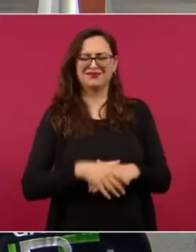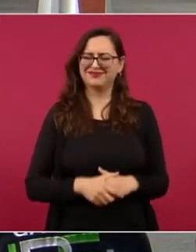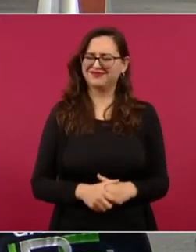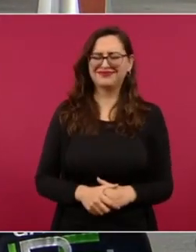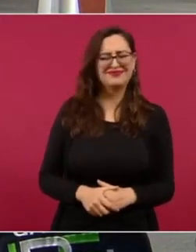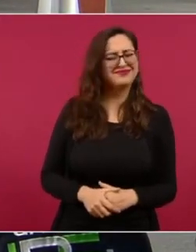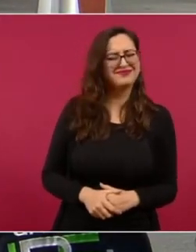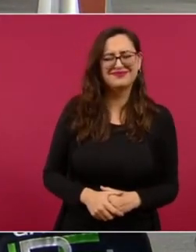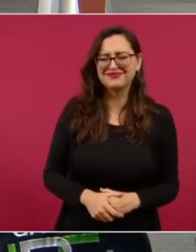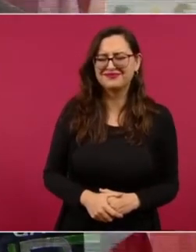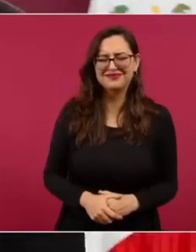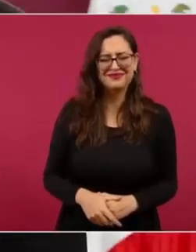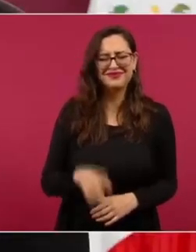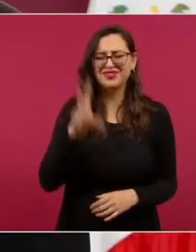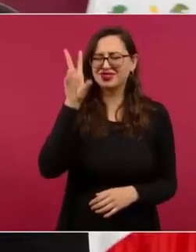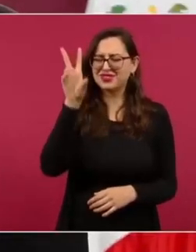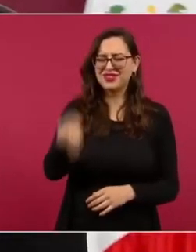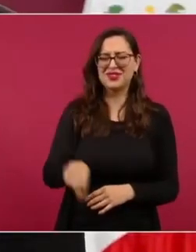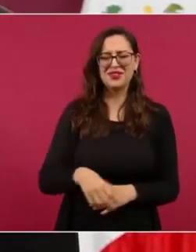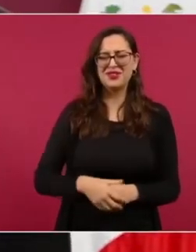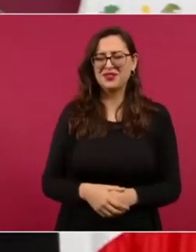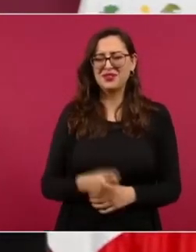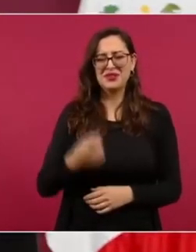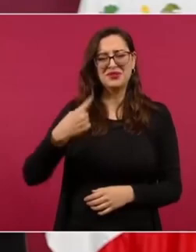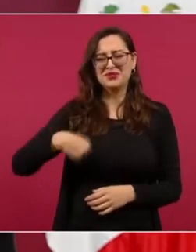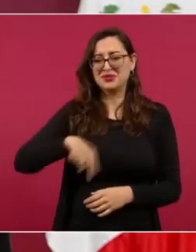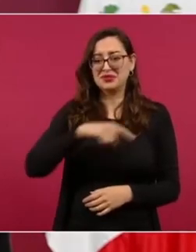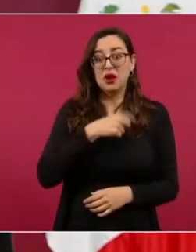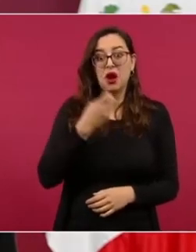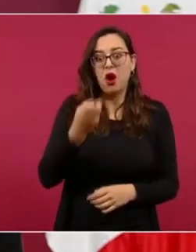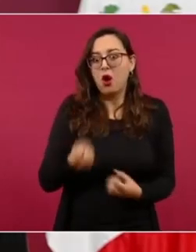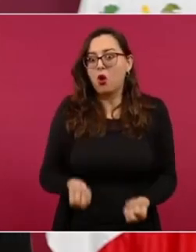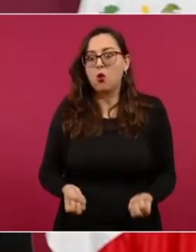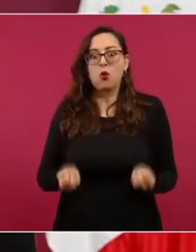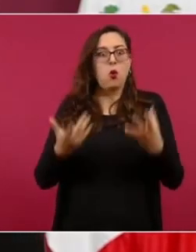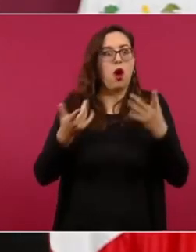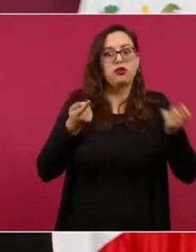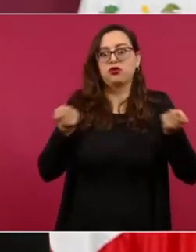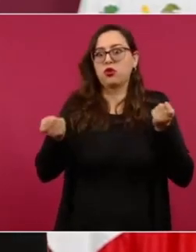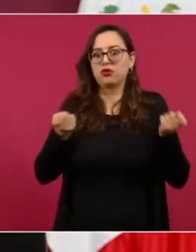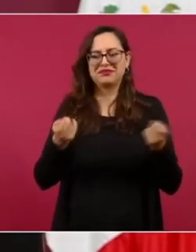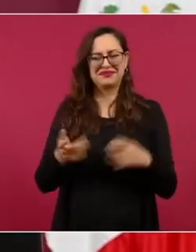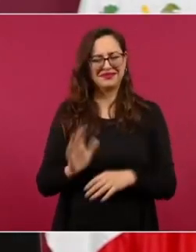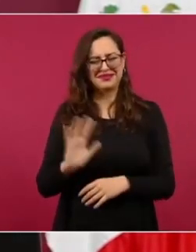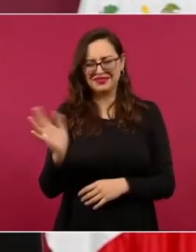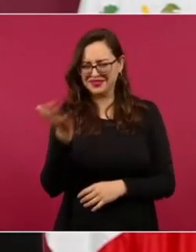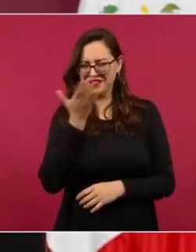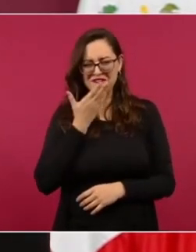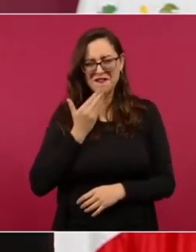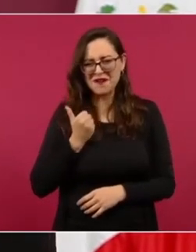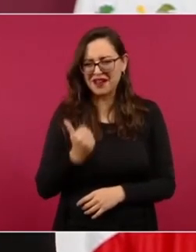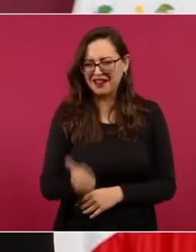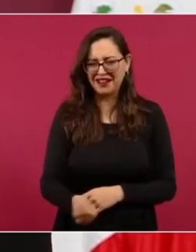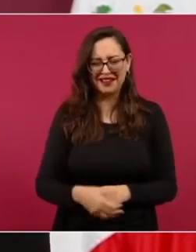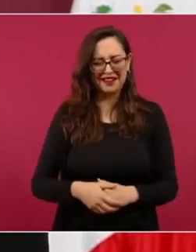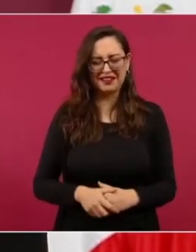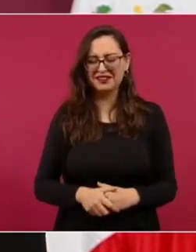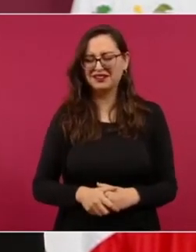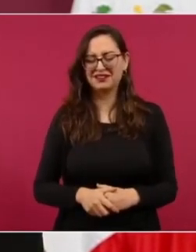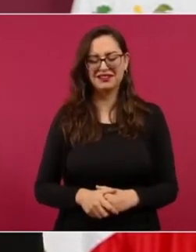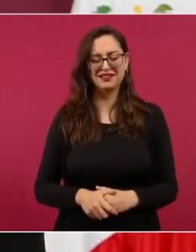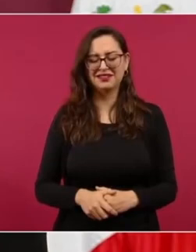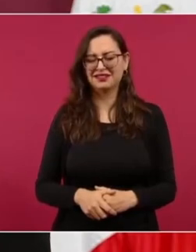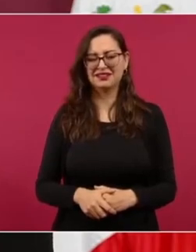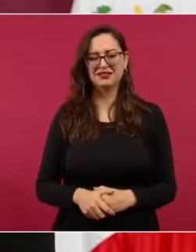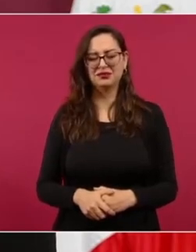tratamos el tema, o sea, es